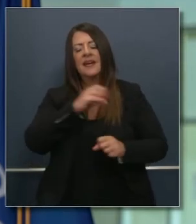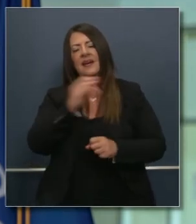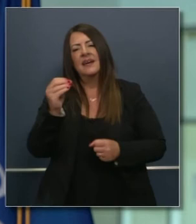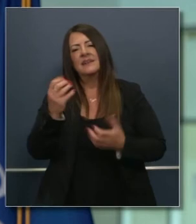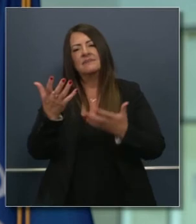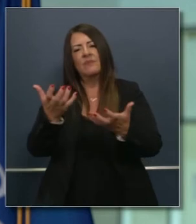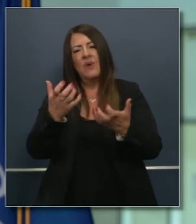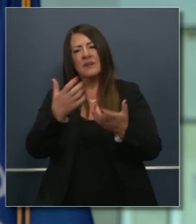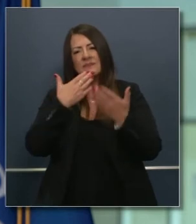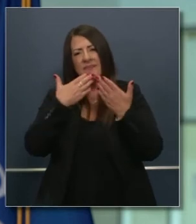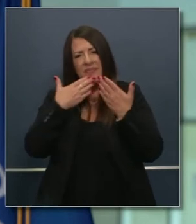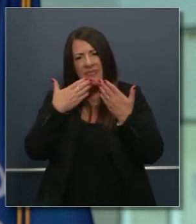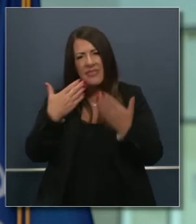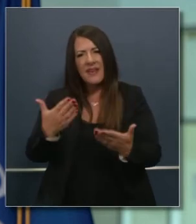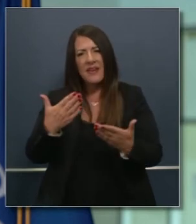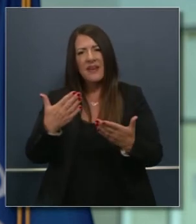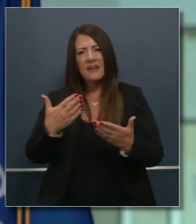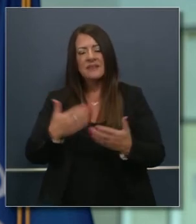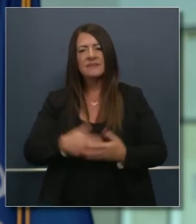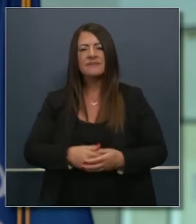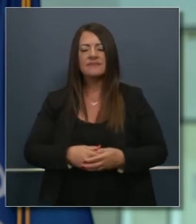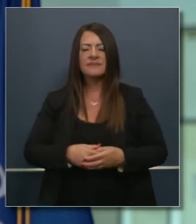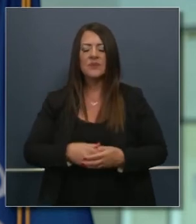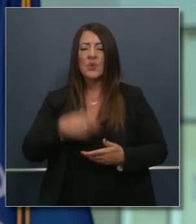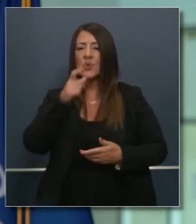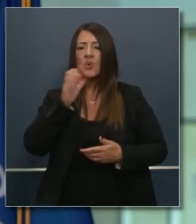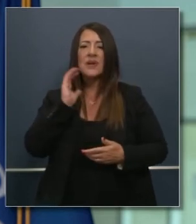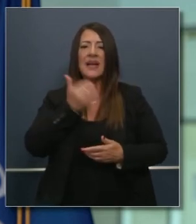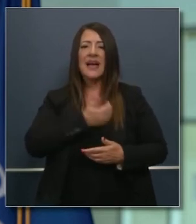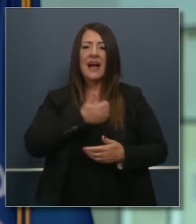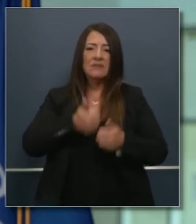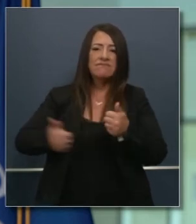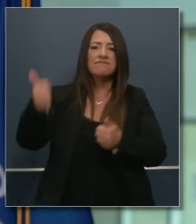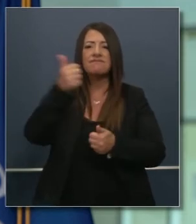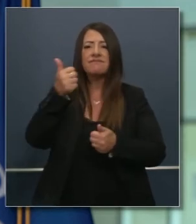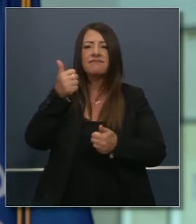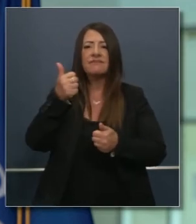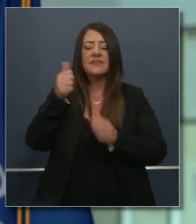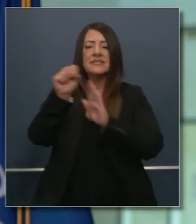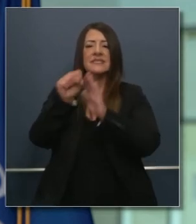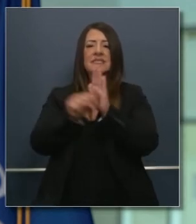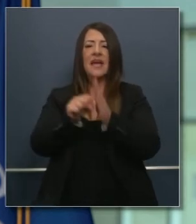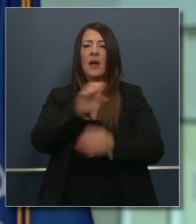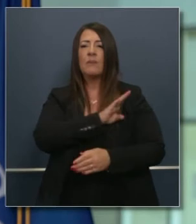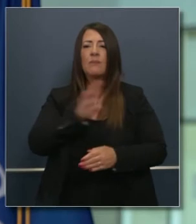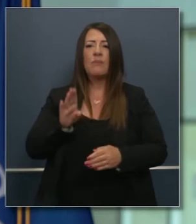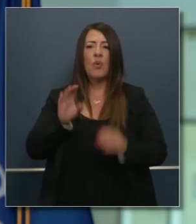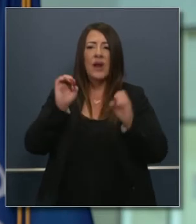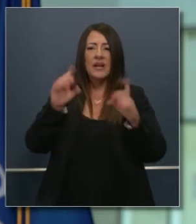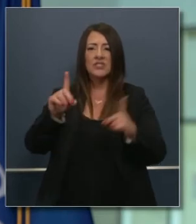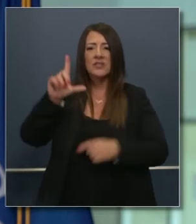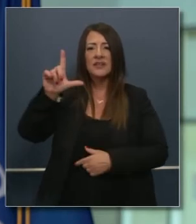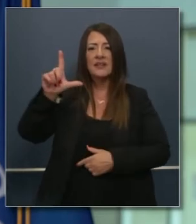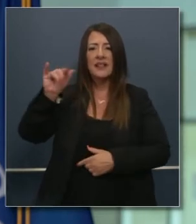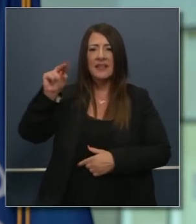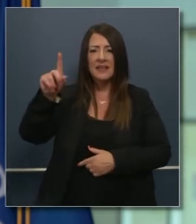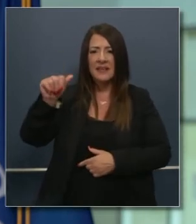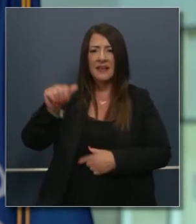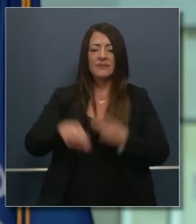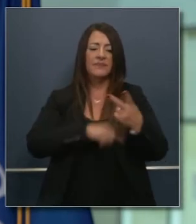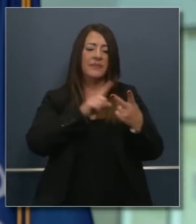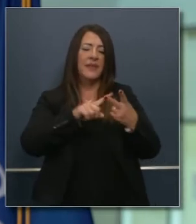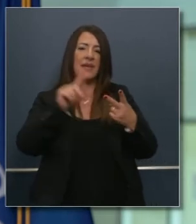durante esta hora y pues una vez más gracias a la jefe de nuestro a la jefa perdón de